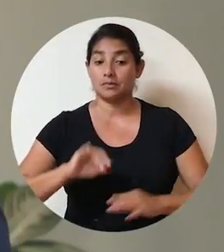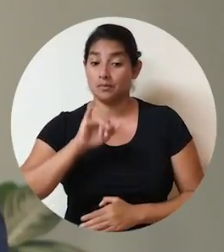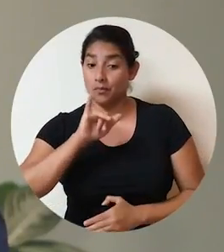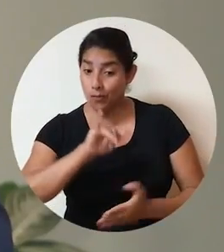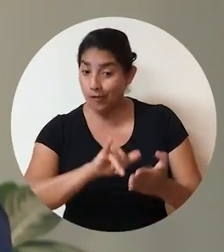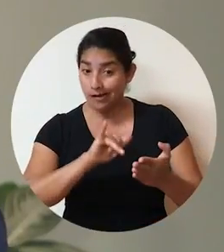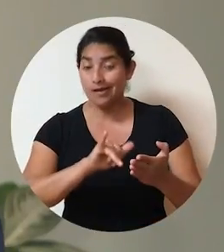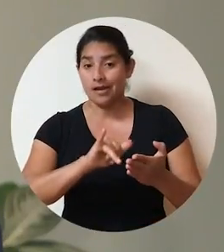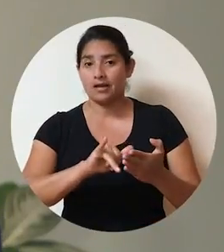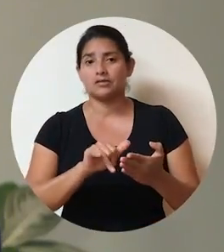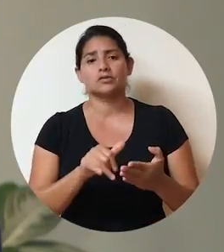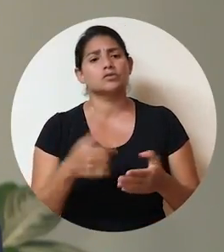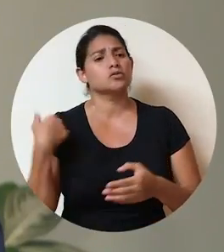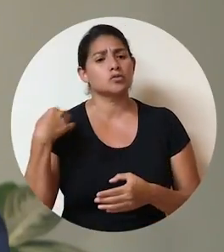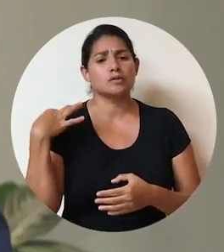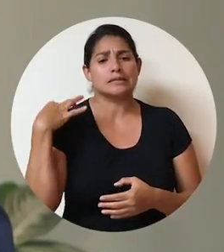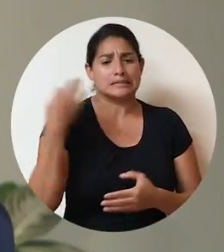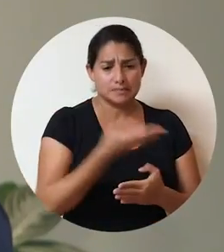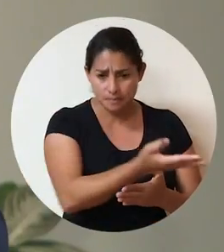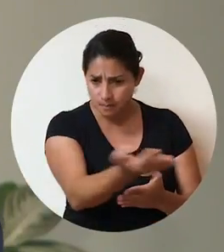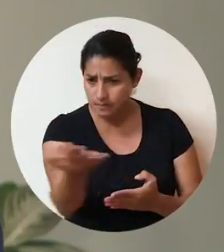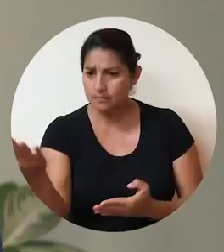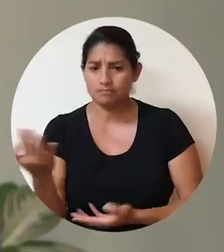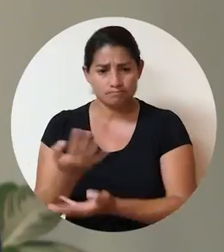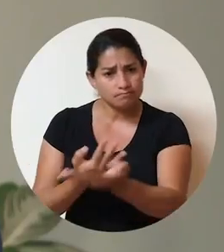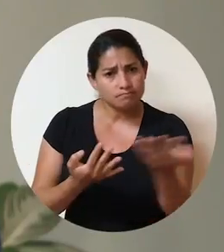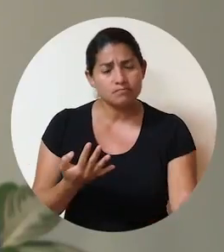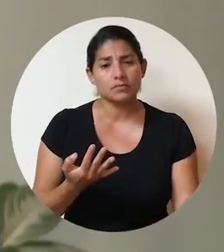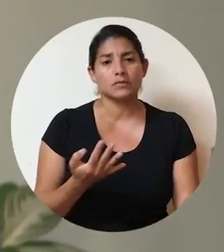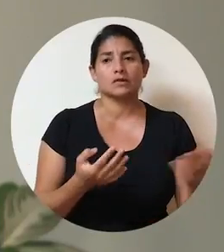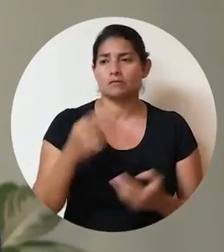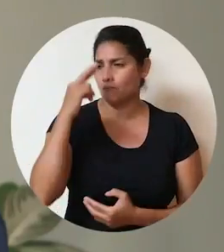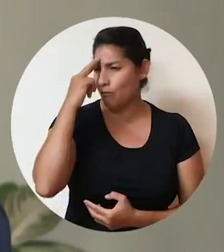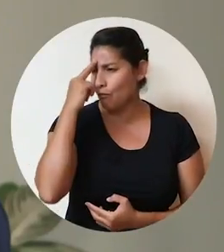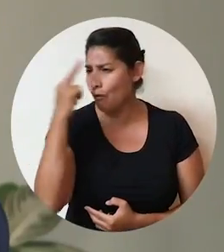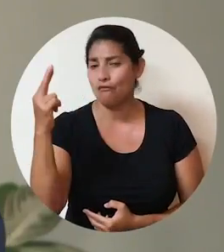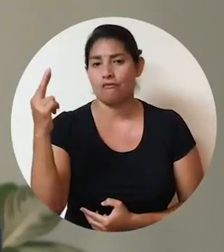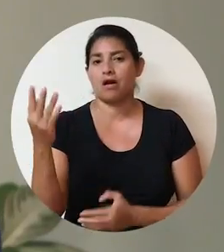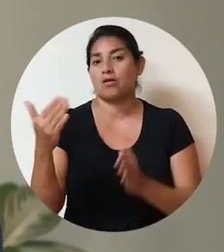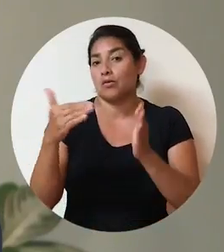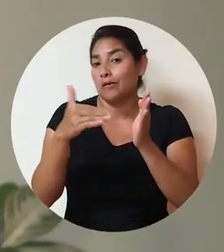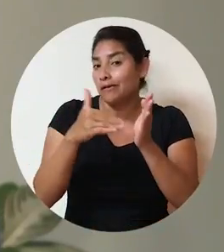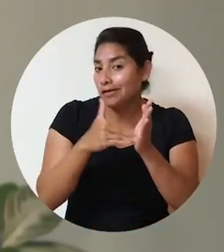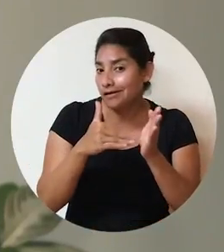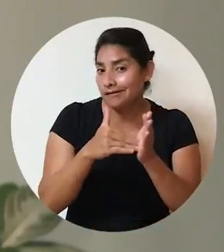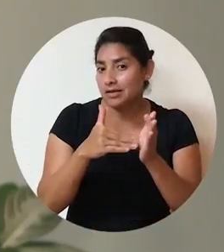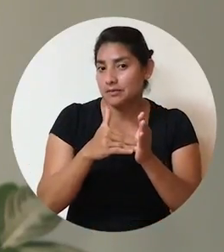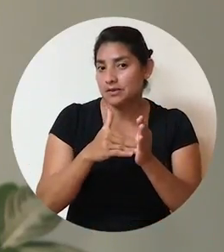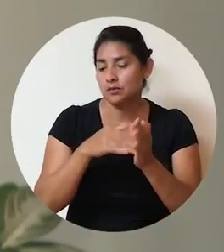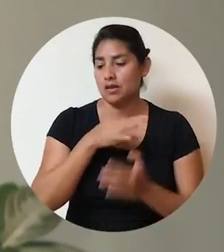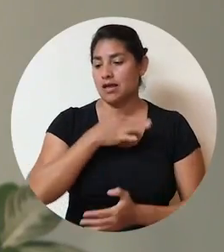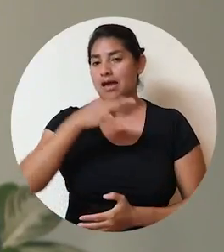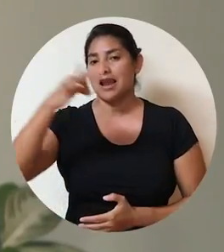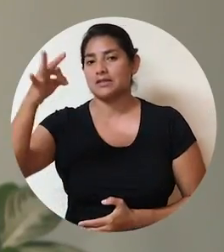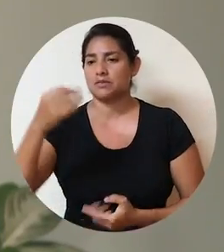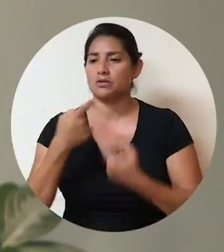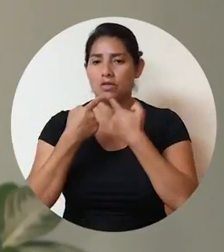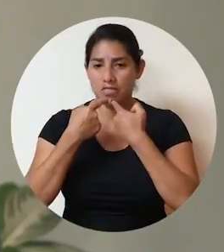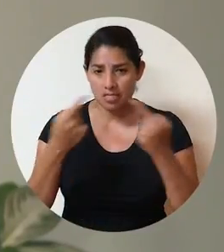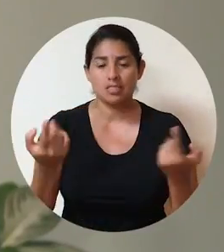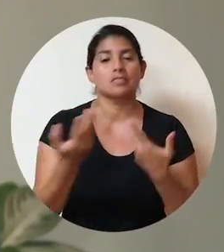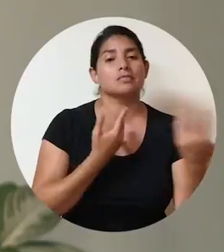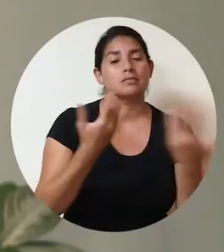paz. Por eso, les invito a honrar una vez más el